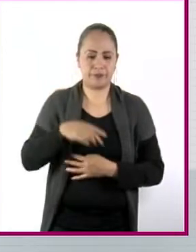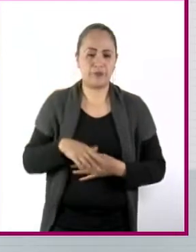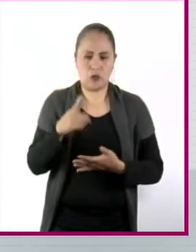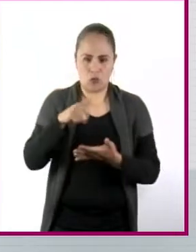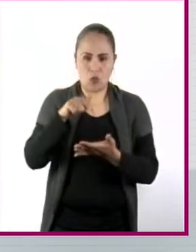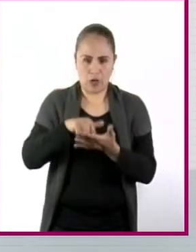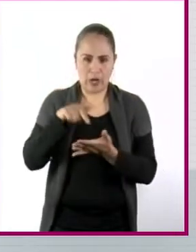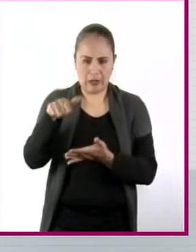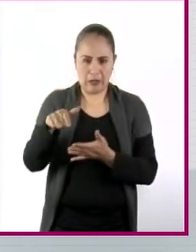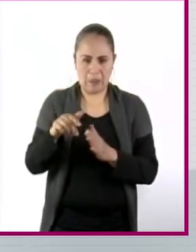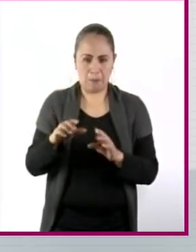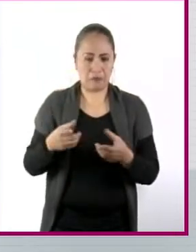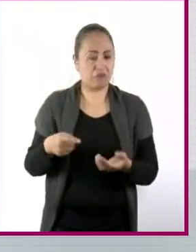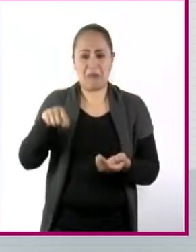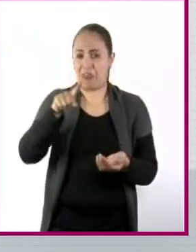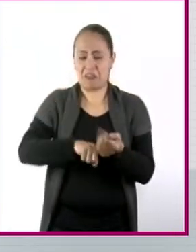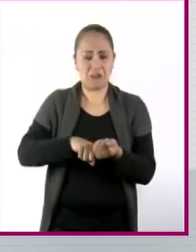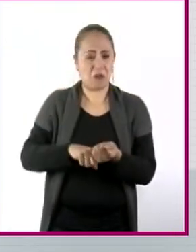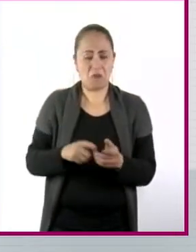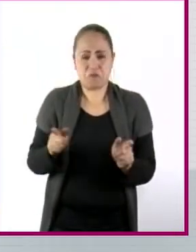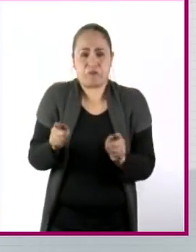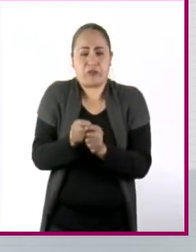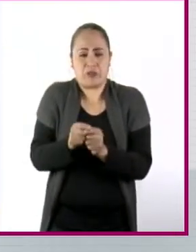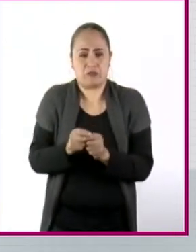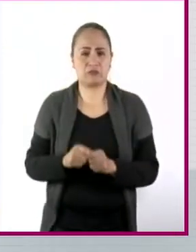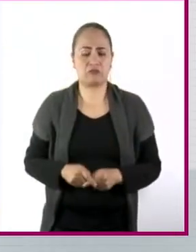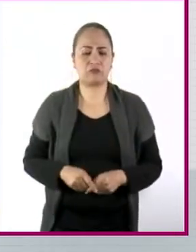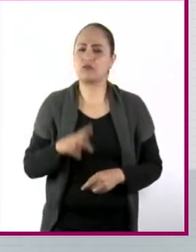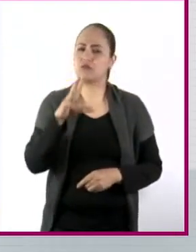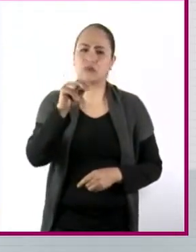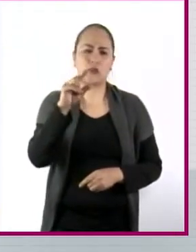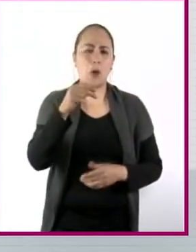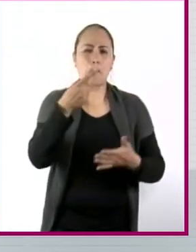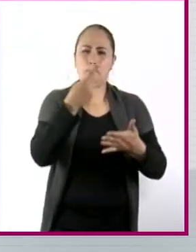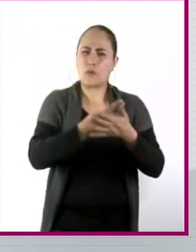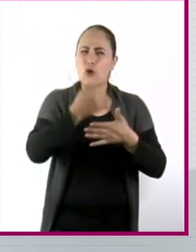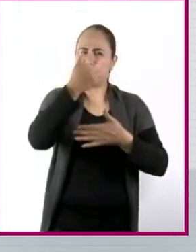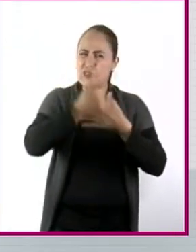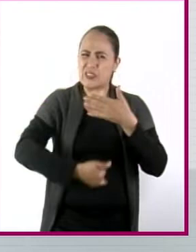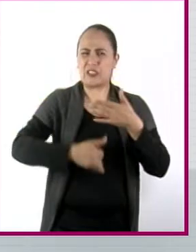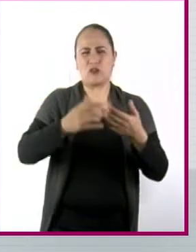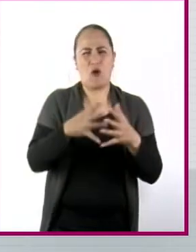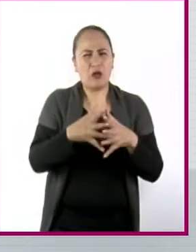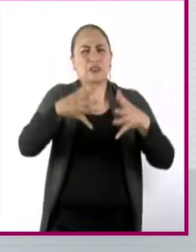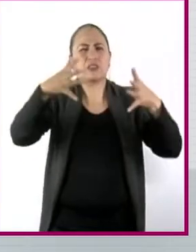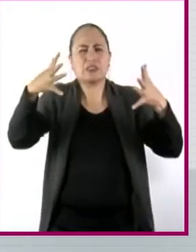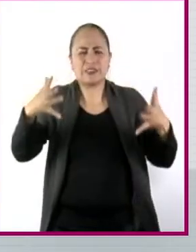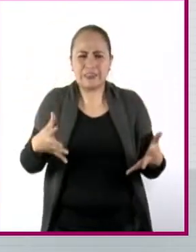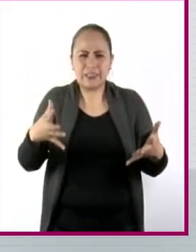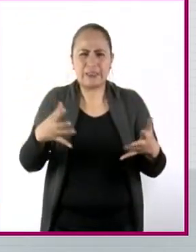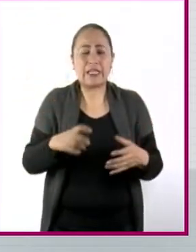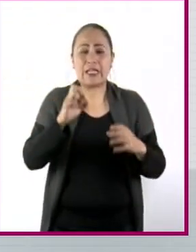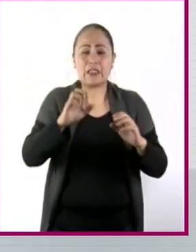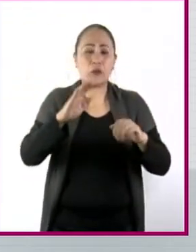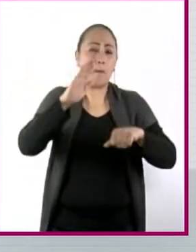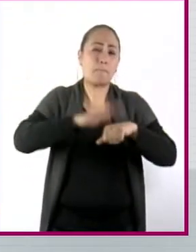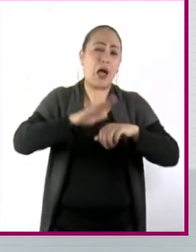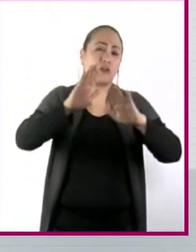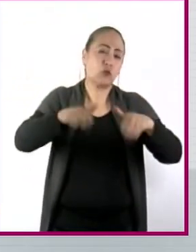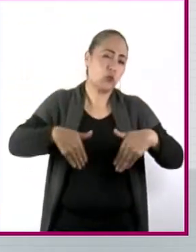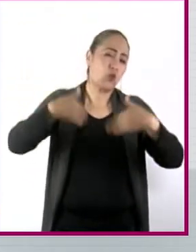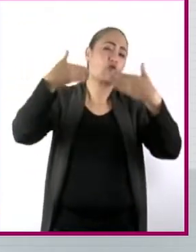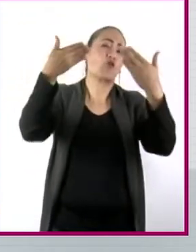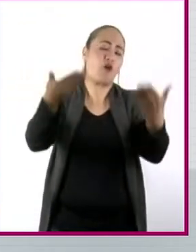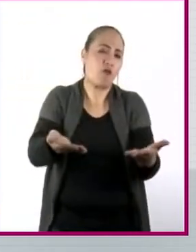No se queda ahí nada más. O sea, creo que un proyecto de esta índole al final trasciende las fronteras de lo